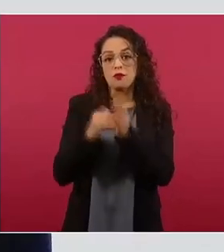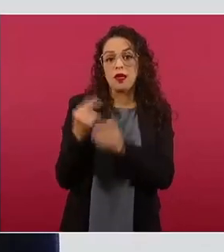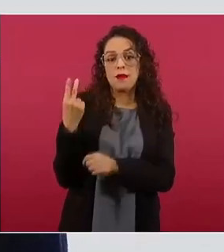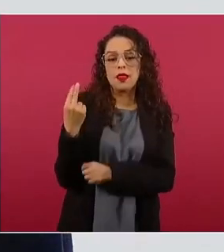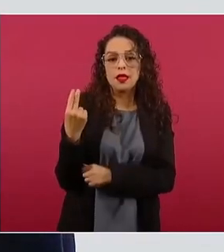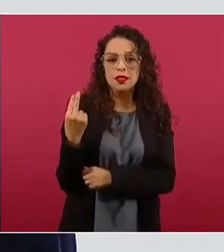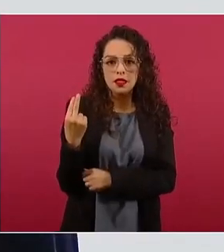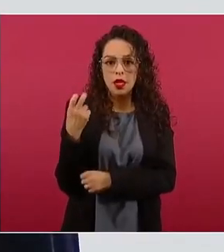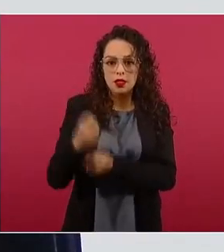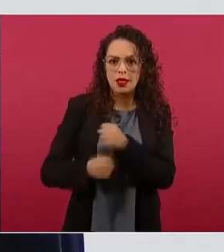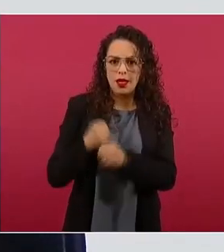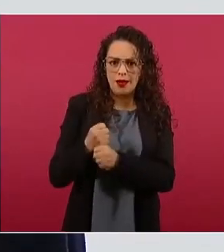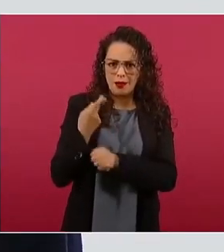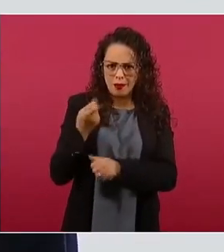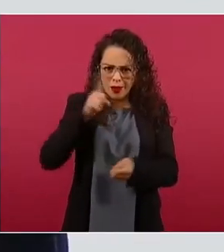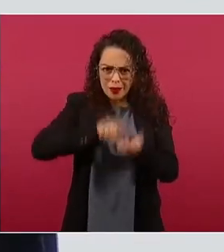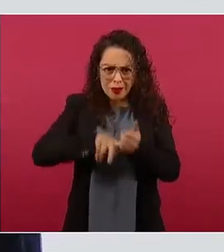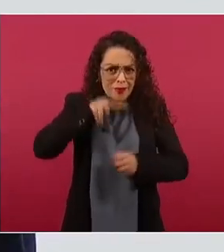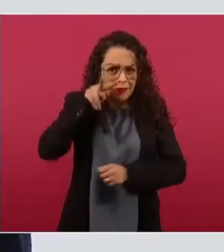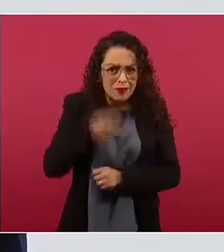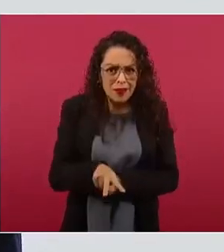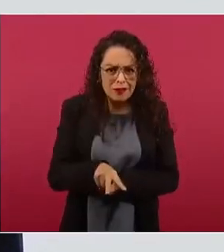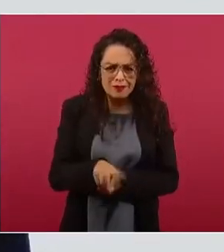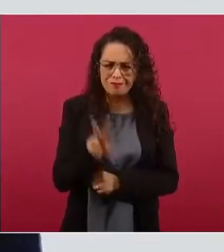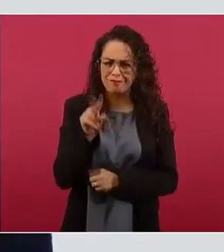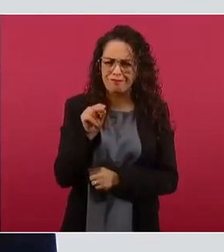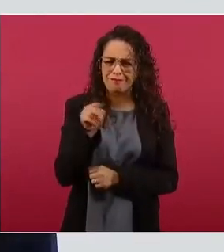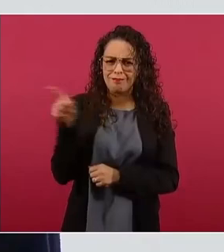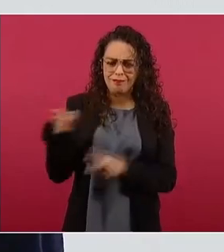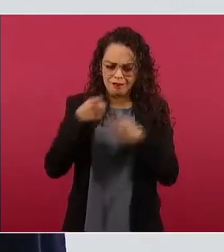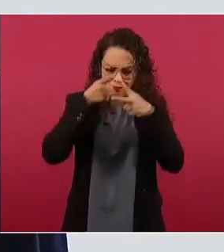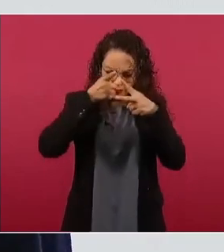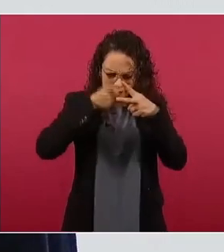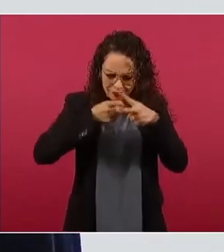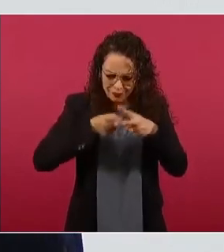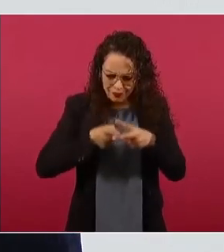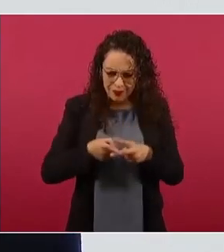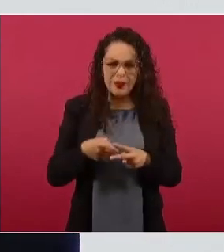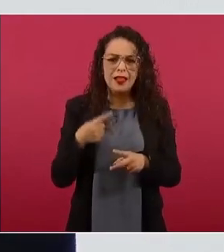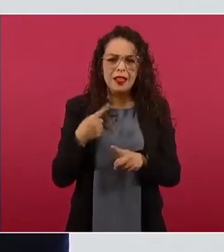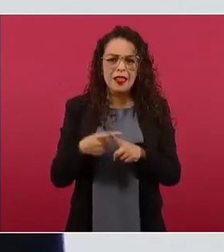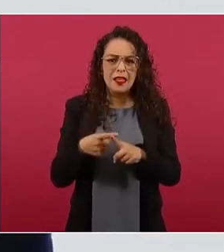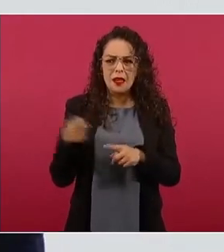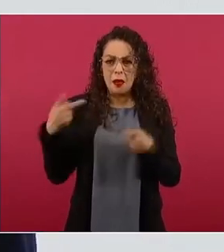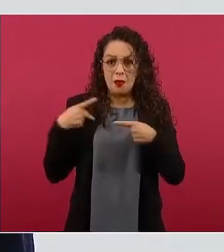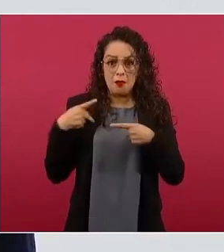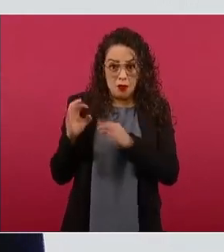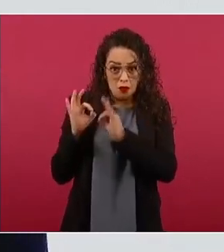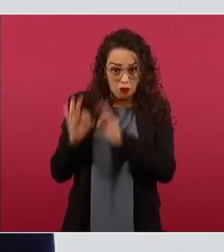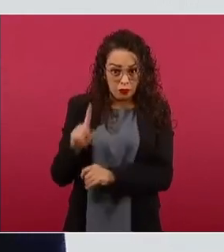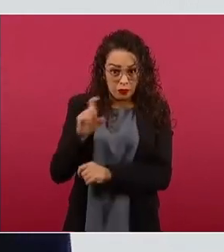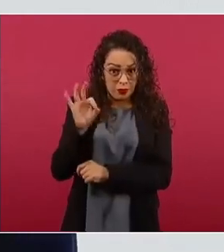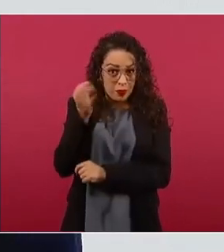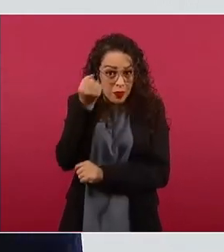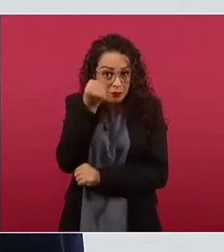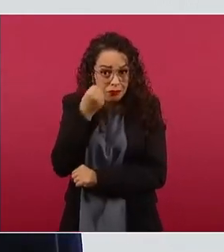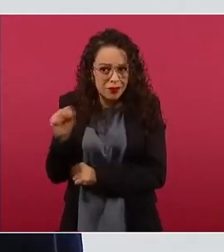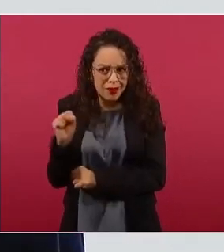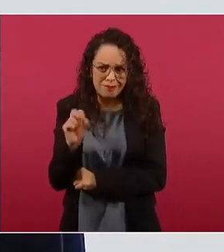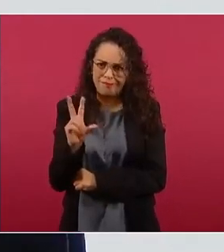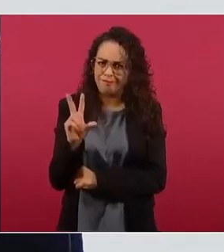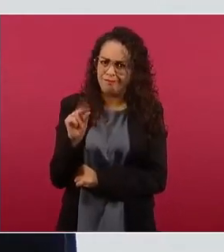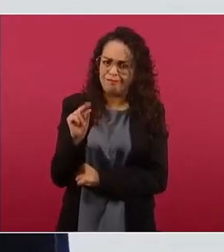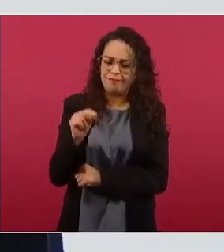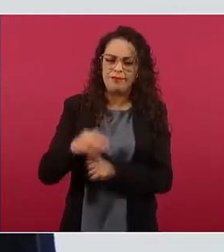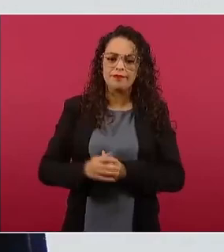Pero eso no es real, son cálculos de pseudoespecialistas. Buzz Insider, MC, América de